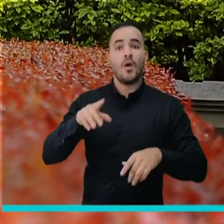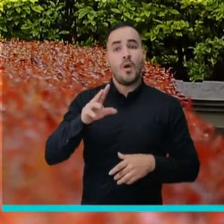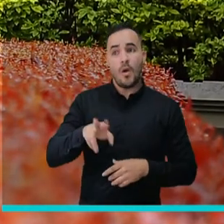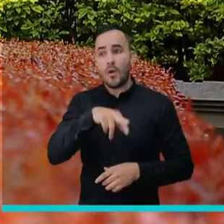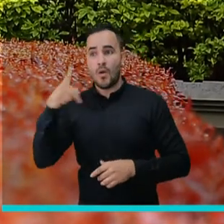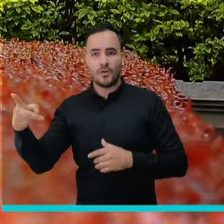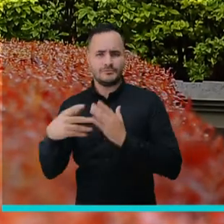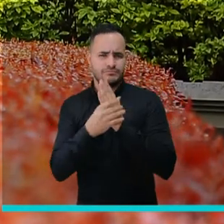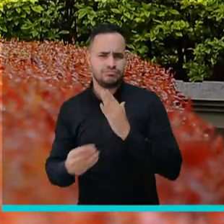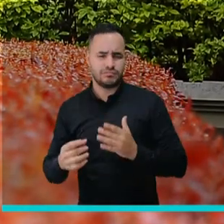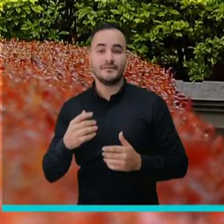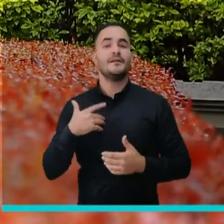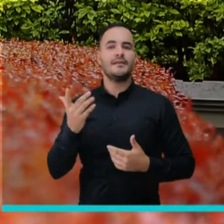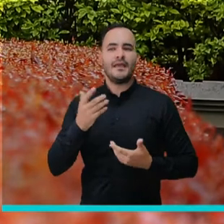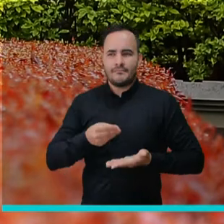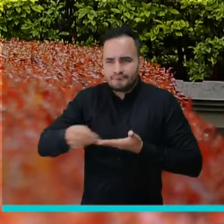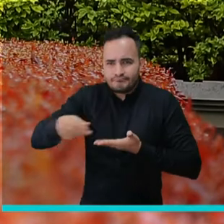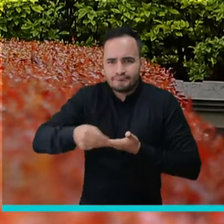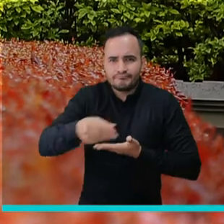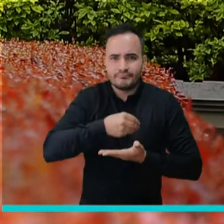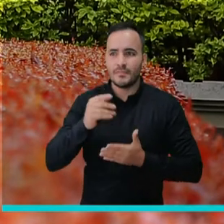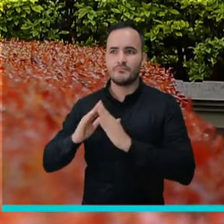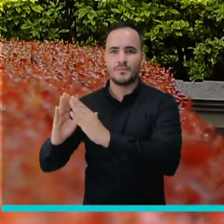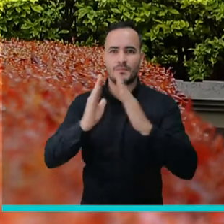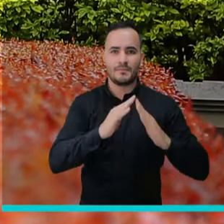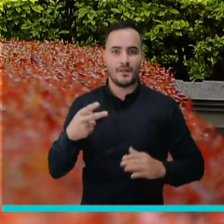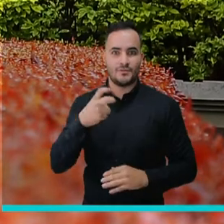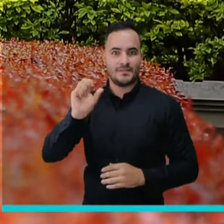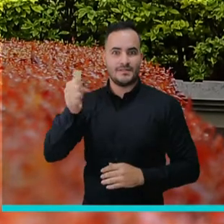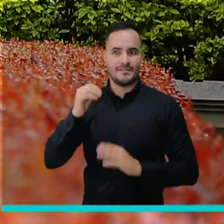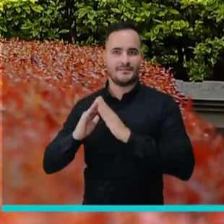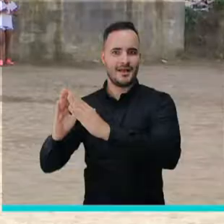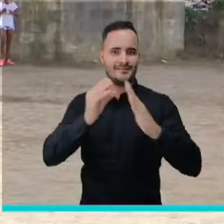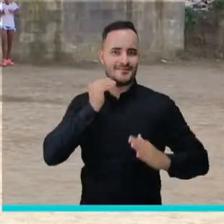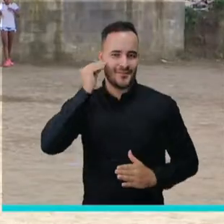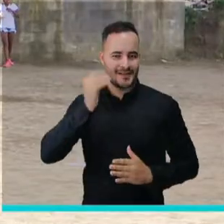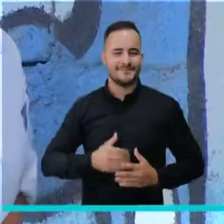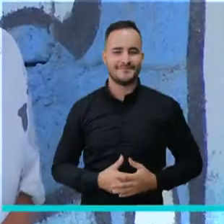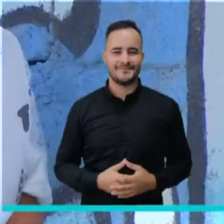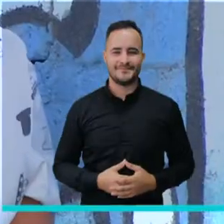la pobreza extrema con la entrega de una renta básica a 210 mil familias.